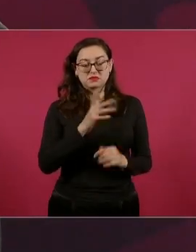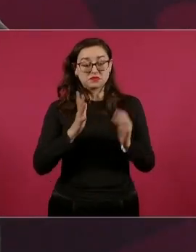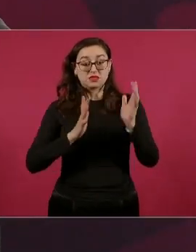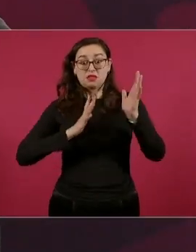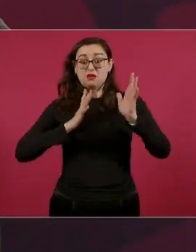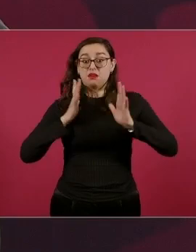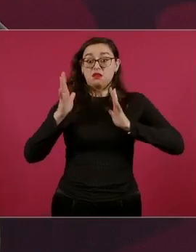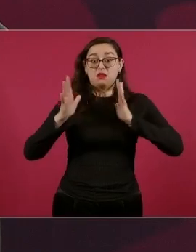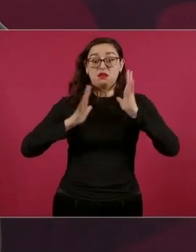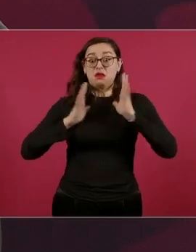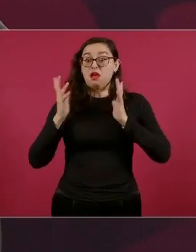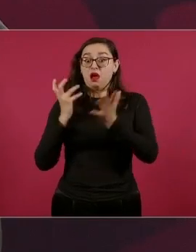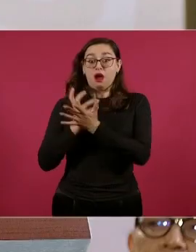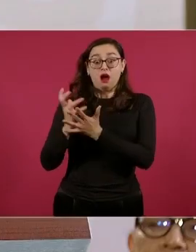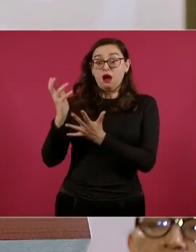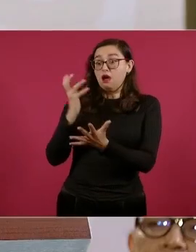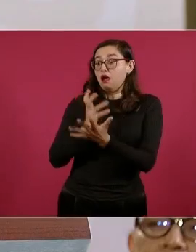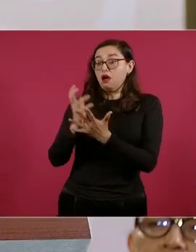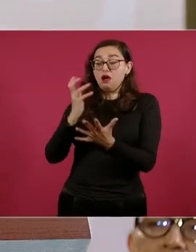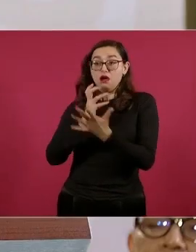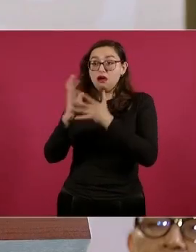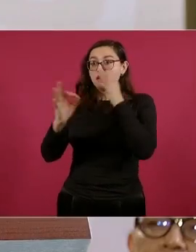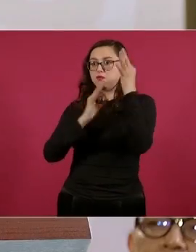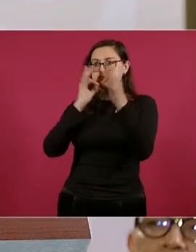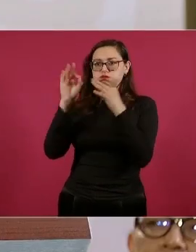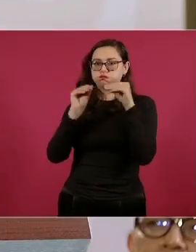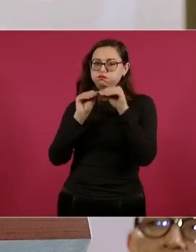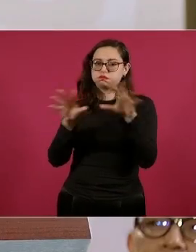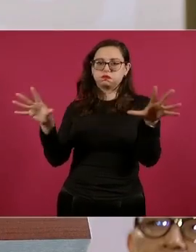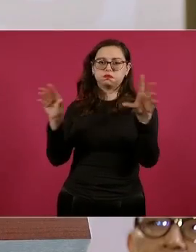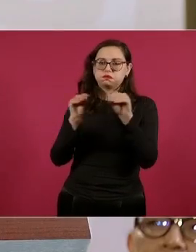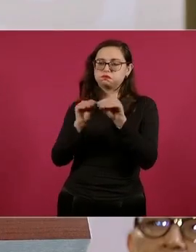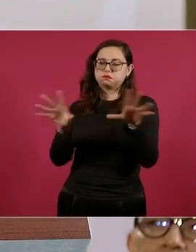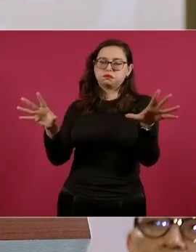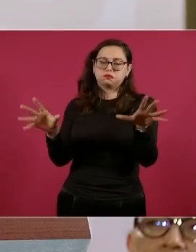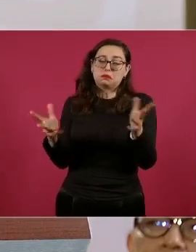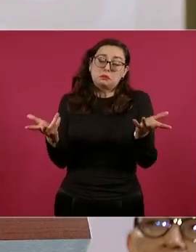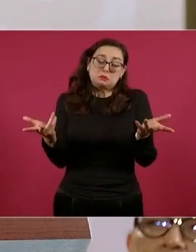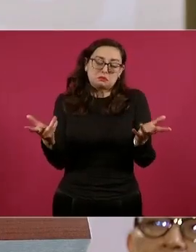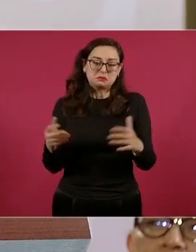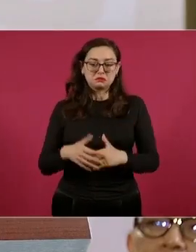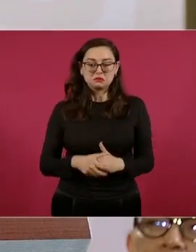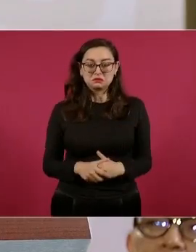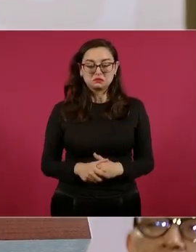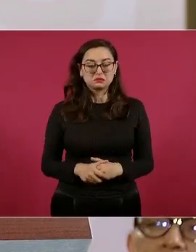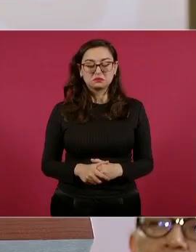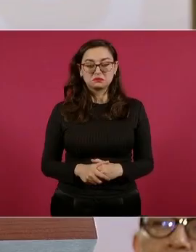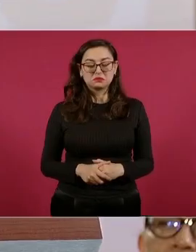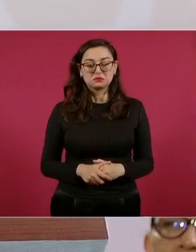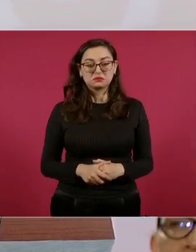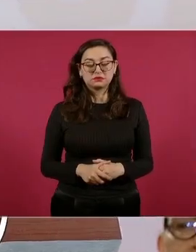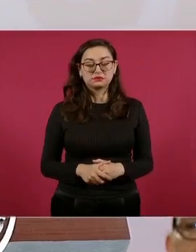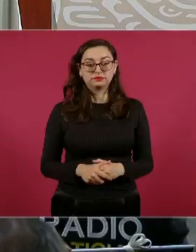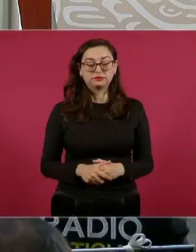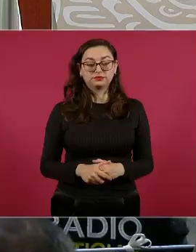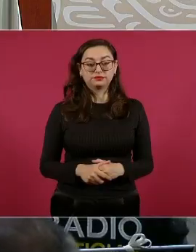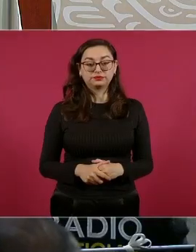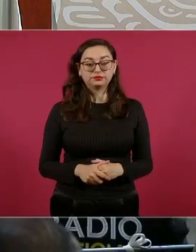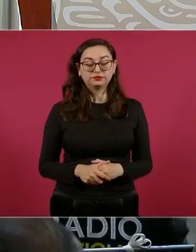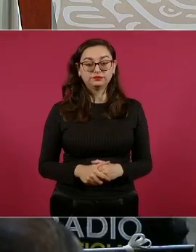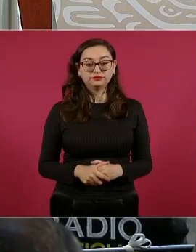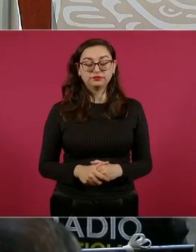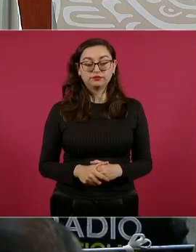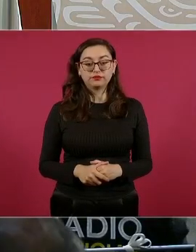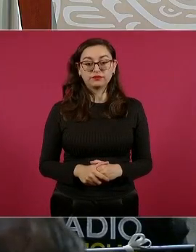pero también no